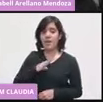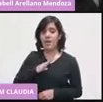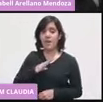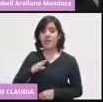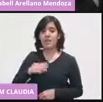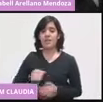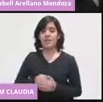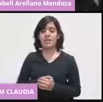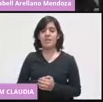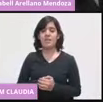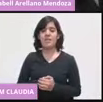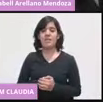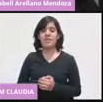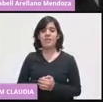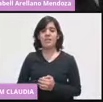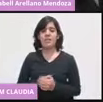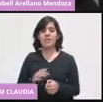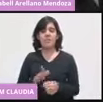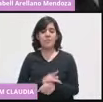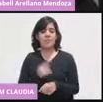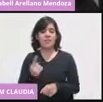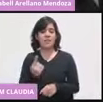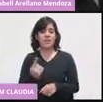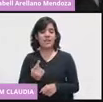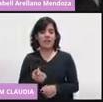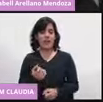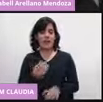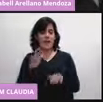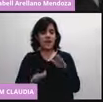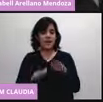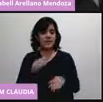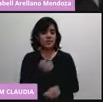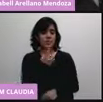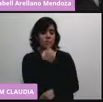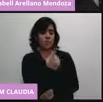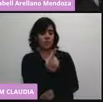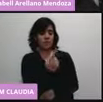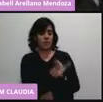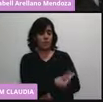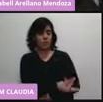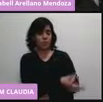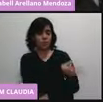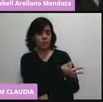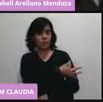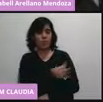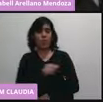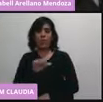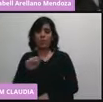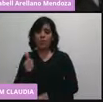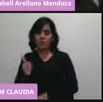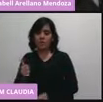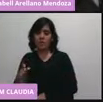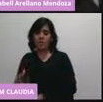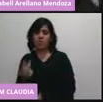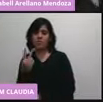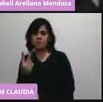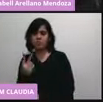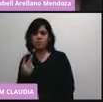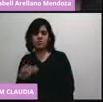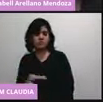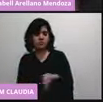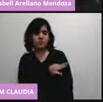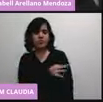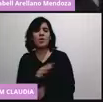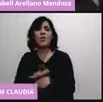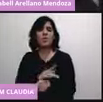dice, ¿por qué algunas vacunas son de dos dosis y otras de una sola? ¿No? Ahorita que hablamos aquí de una y dos dosis.